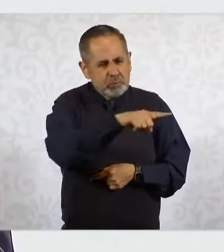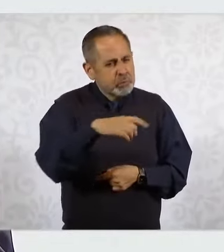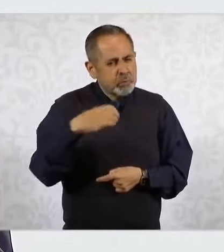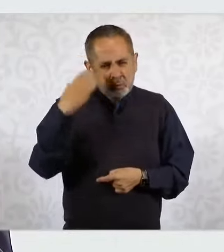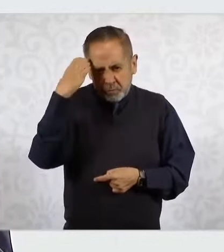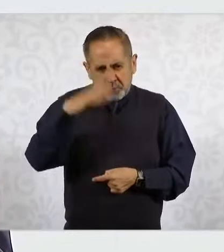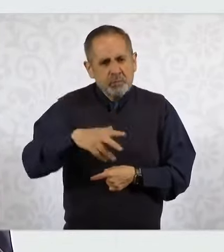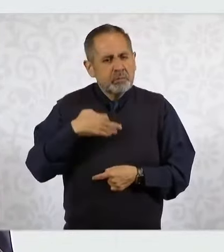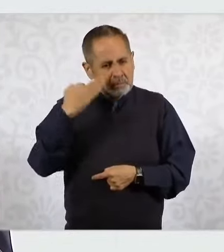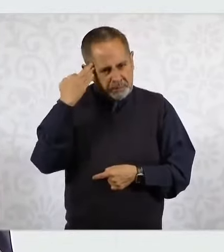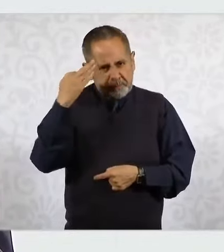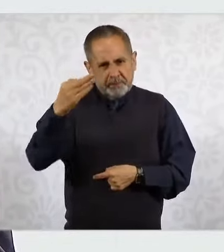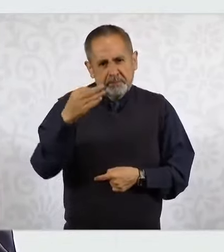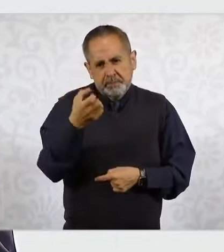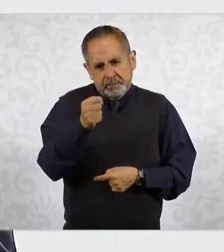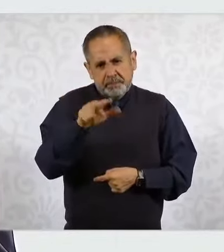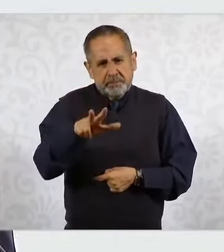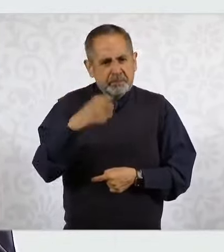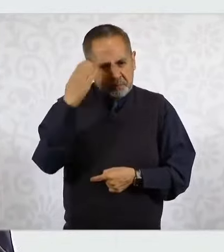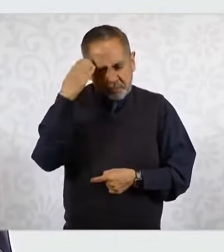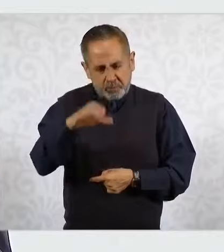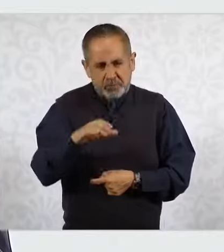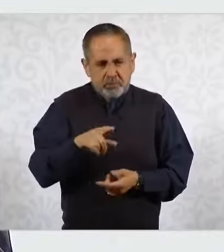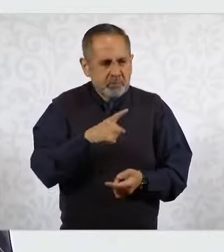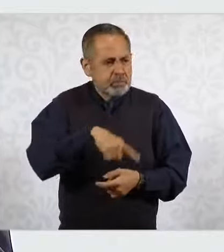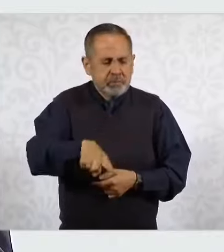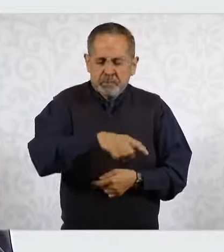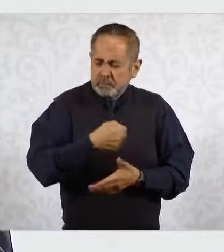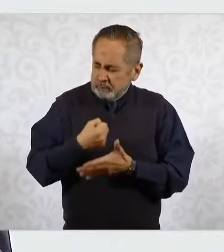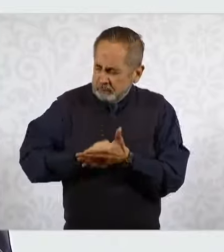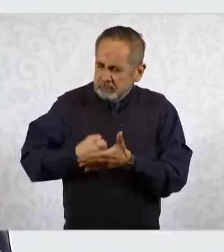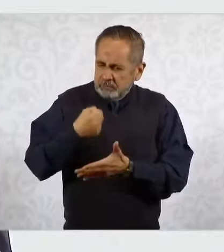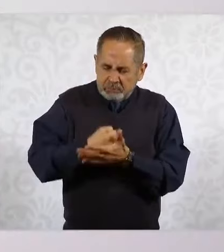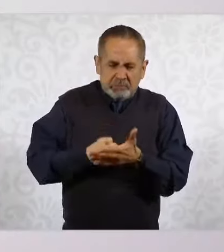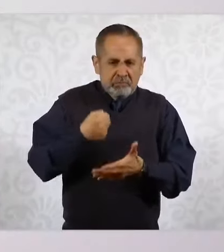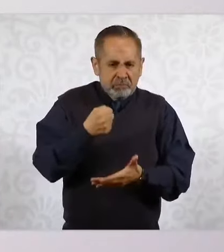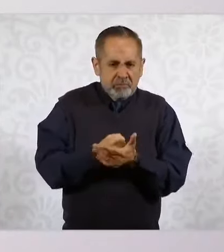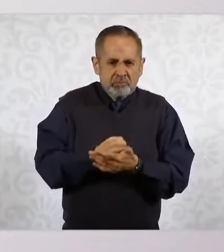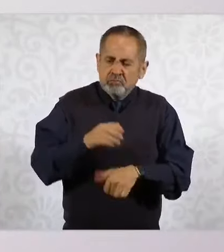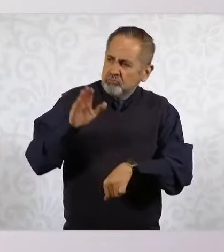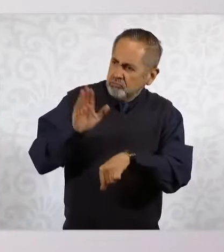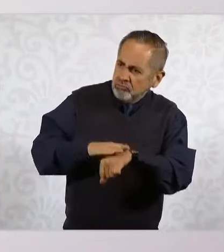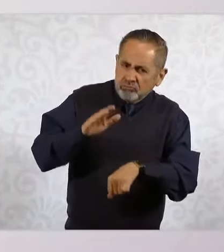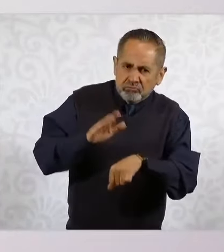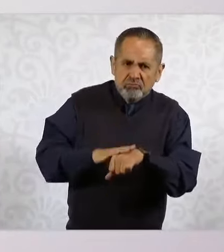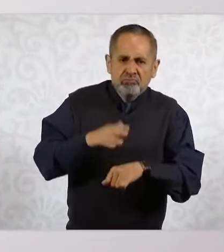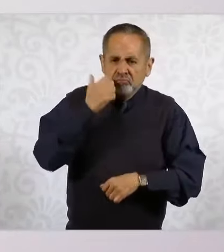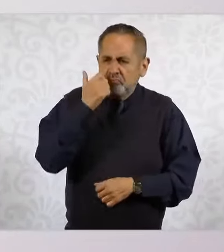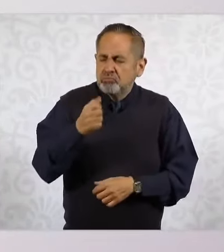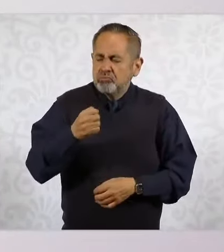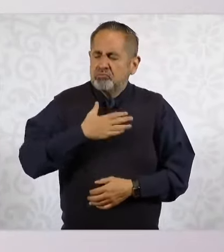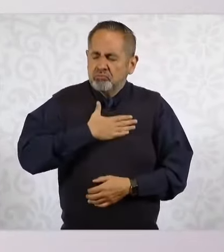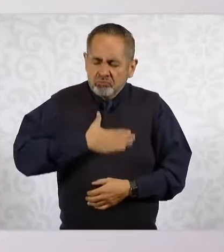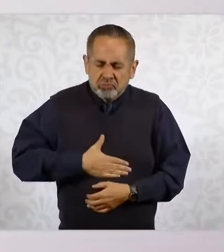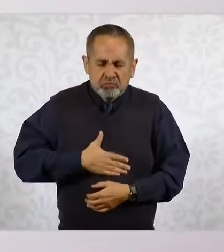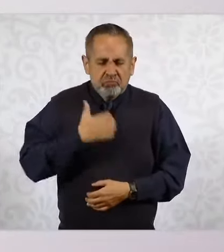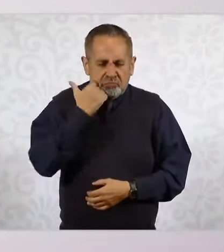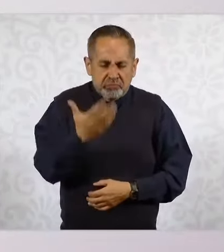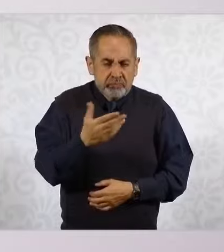y continuar con la lucha y la exigencia de justicia.